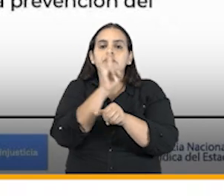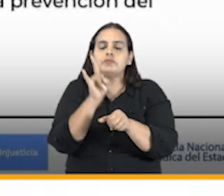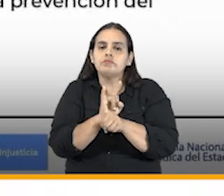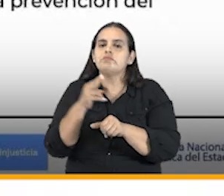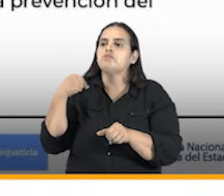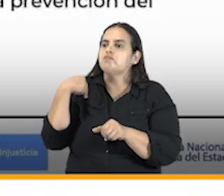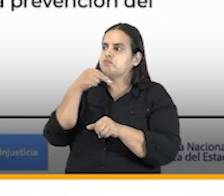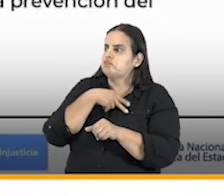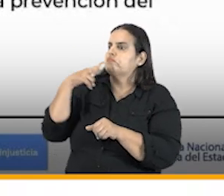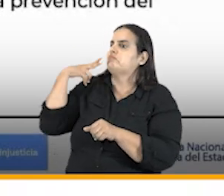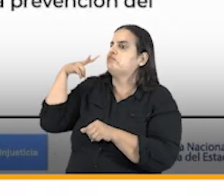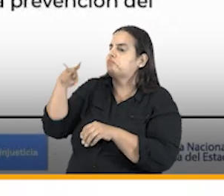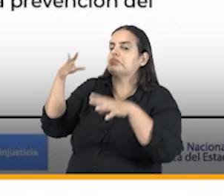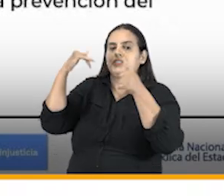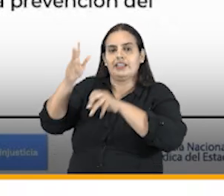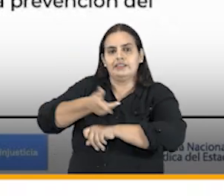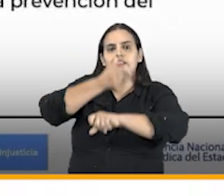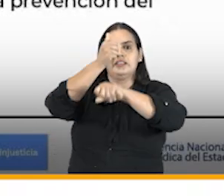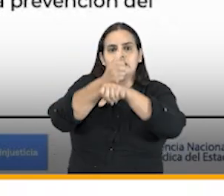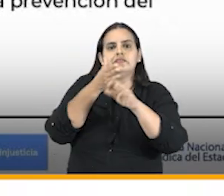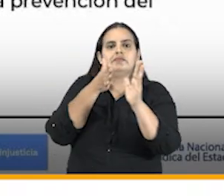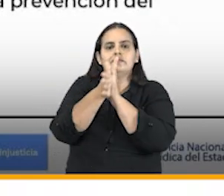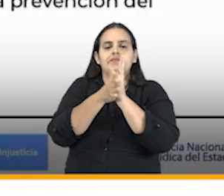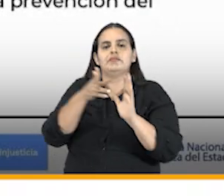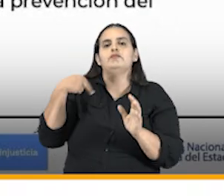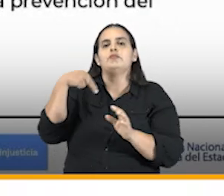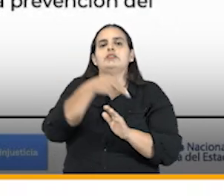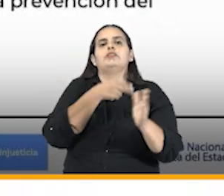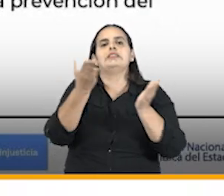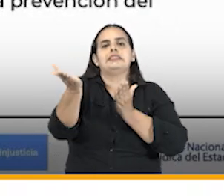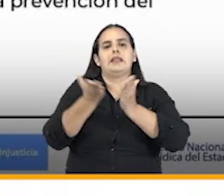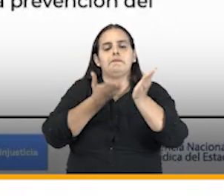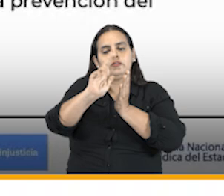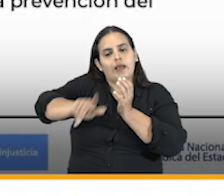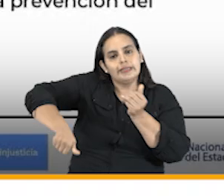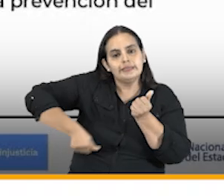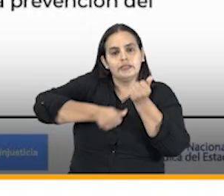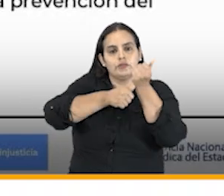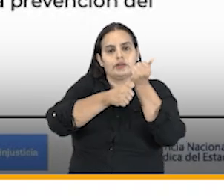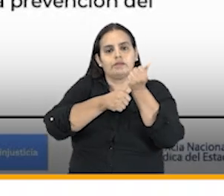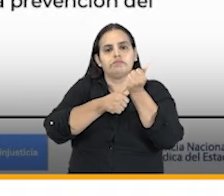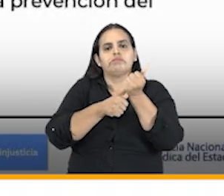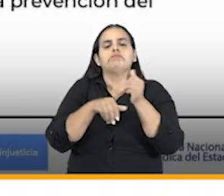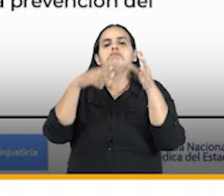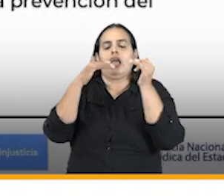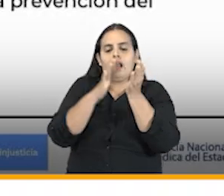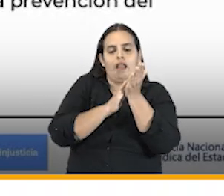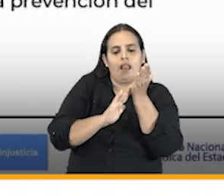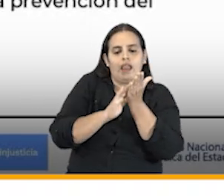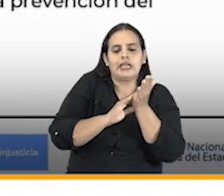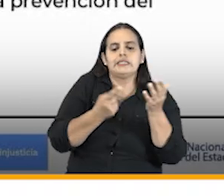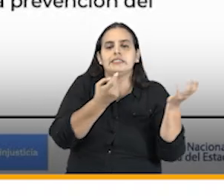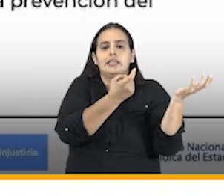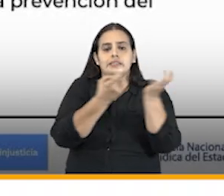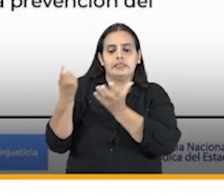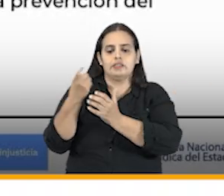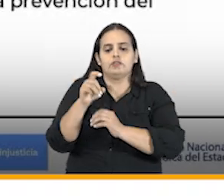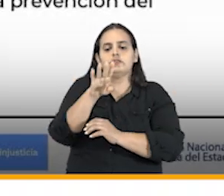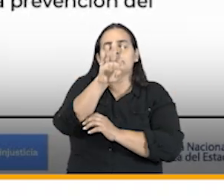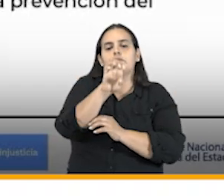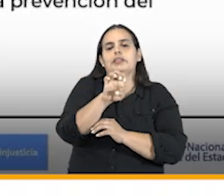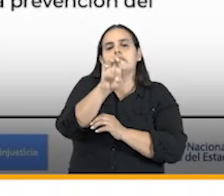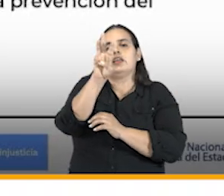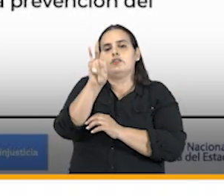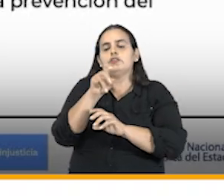dimos lanzamiento lo mencionó el director a nuestro servicio de asesoramiento logramos resolver 698